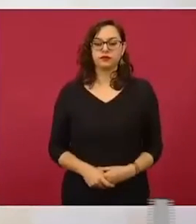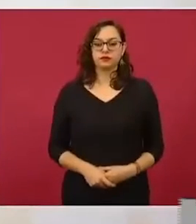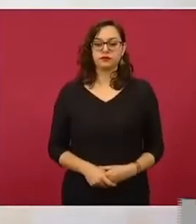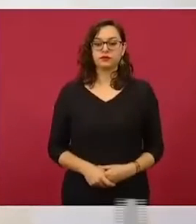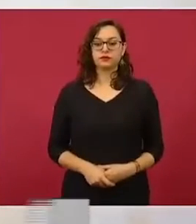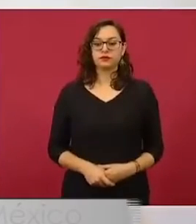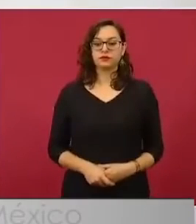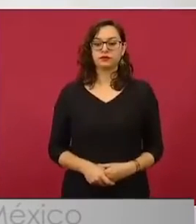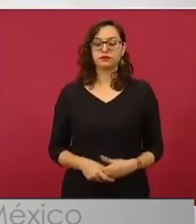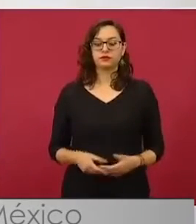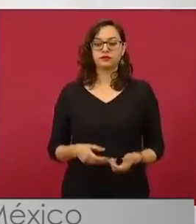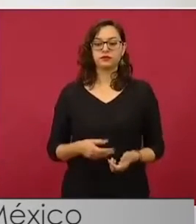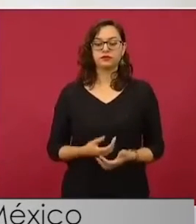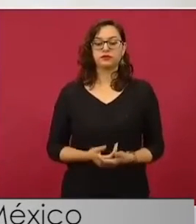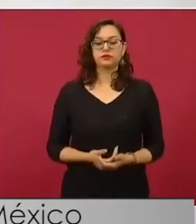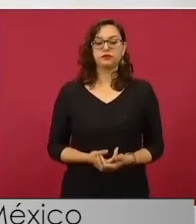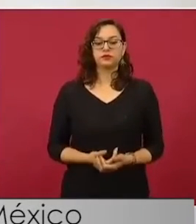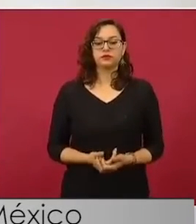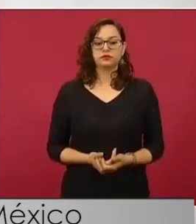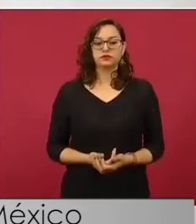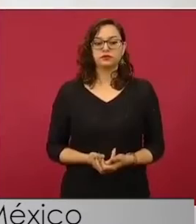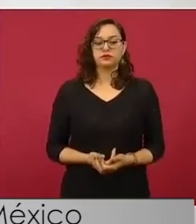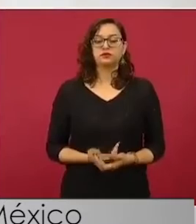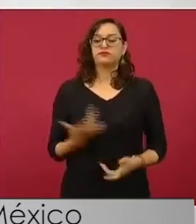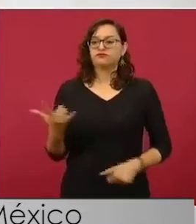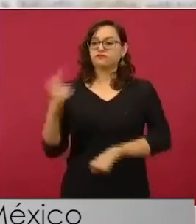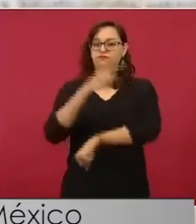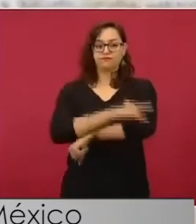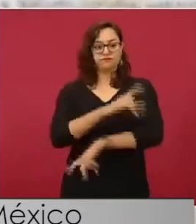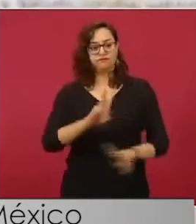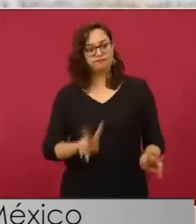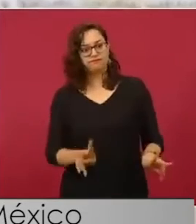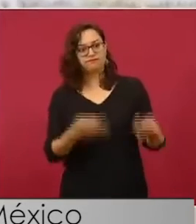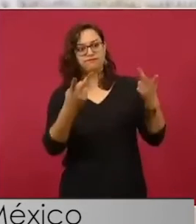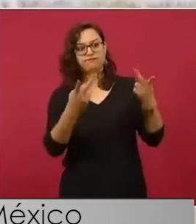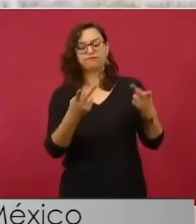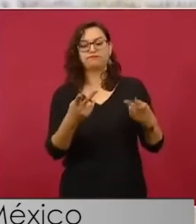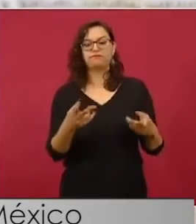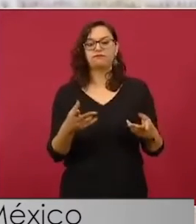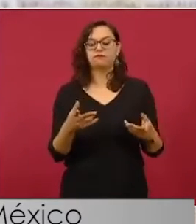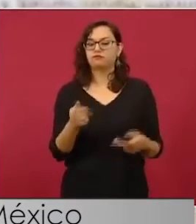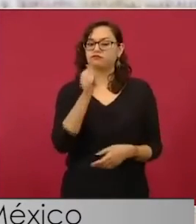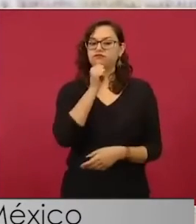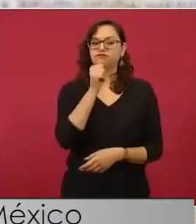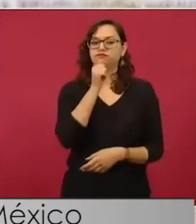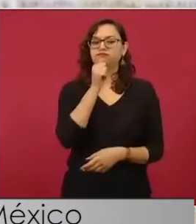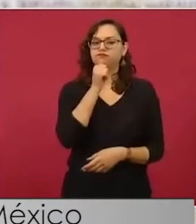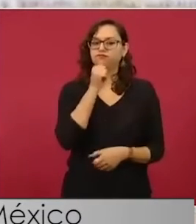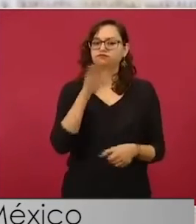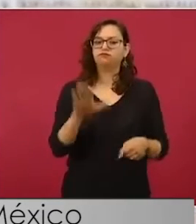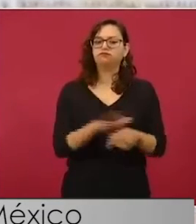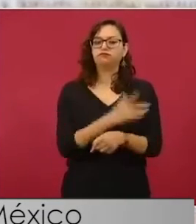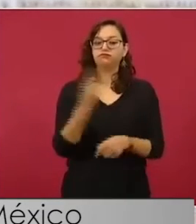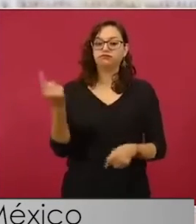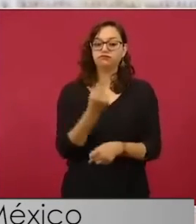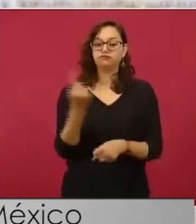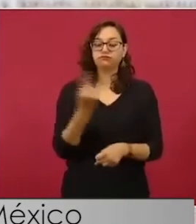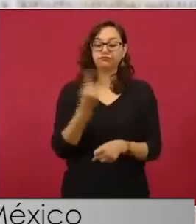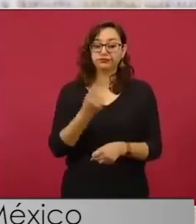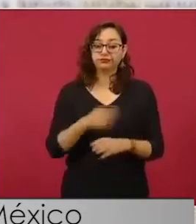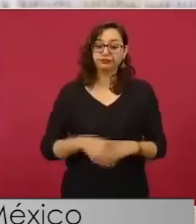vender el avión porque está hecho